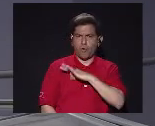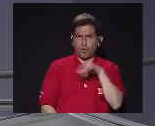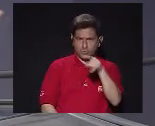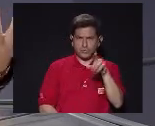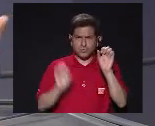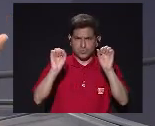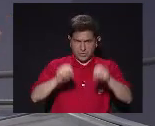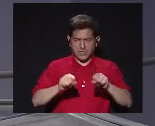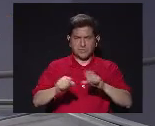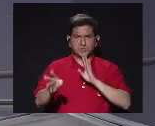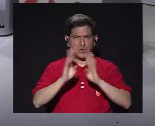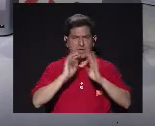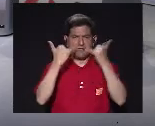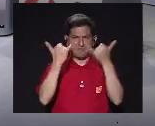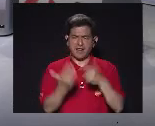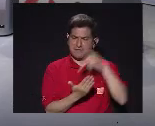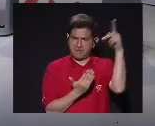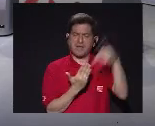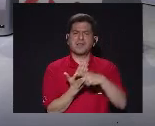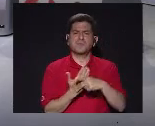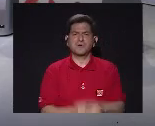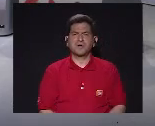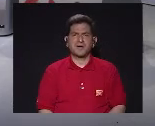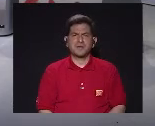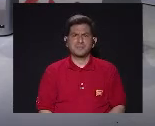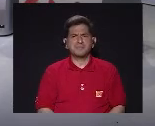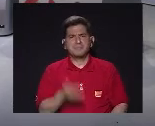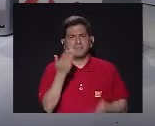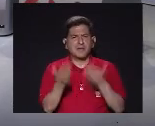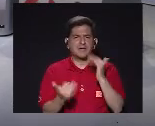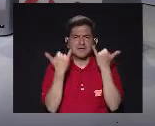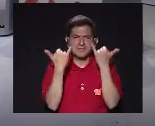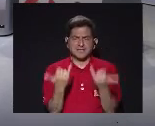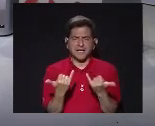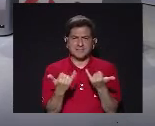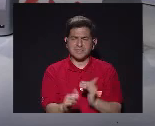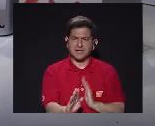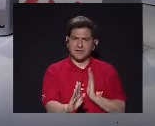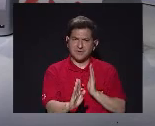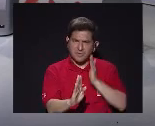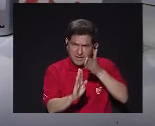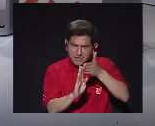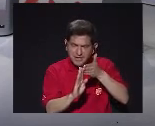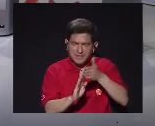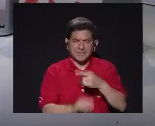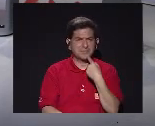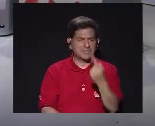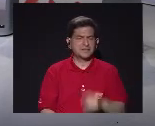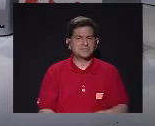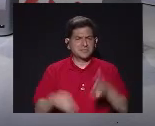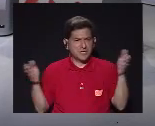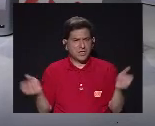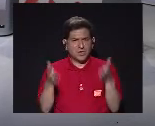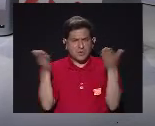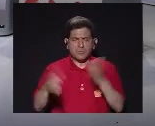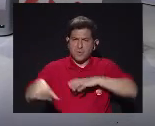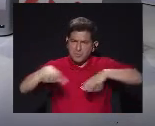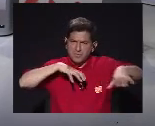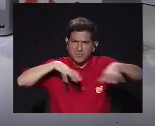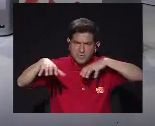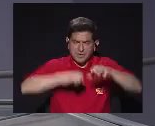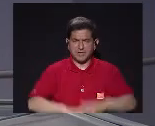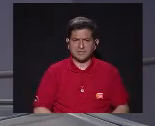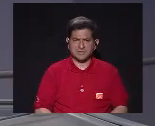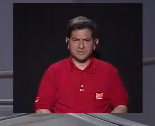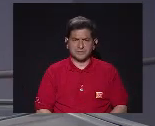muchos otros Beneficios que ustedes Han venido hablando A lo largo del programa Que tal vez podemos Puntualizar ahora Sobre la importancia De promover más Este